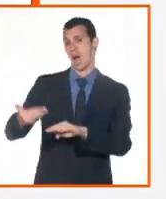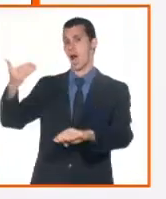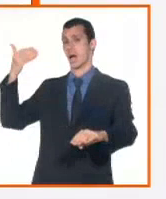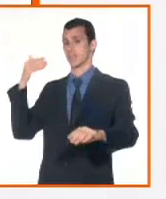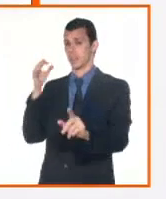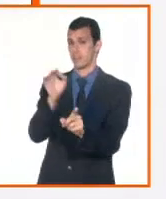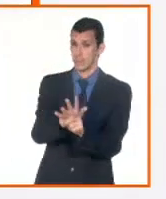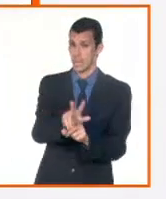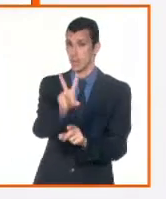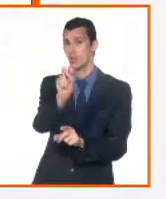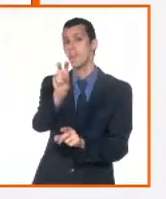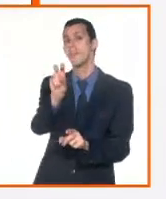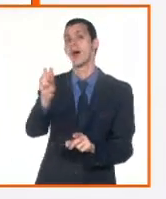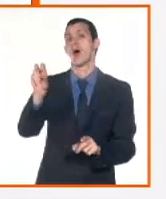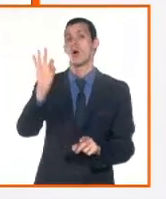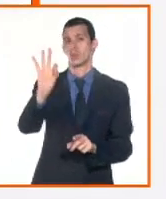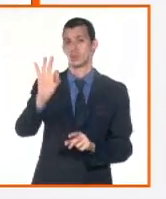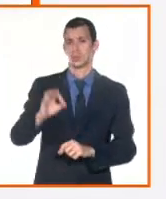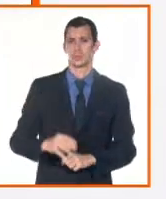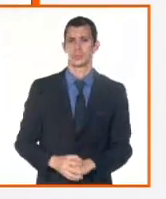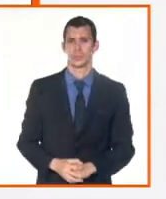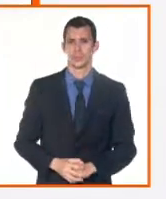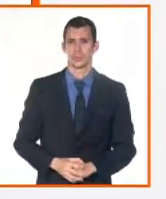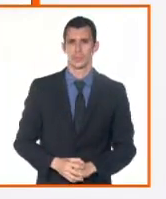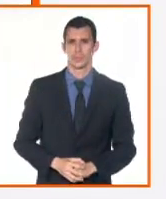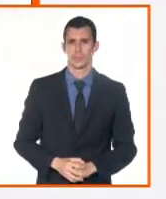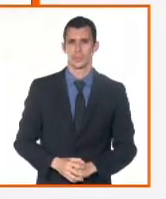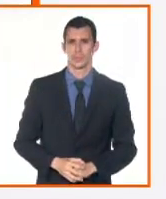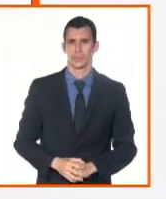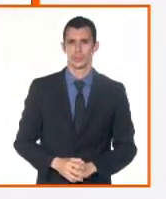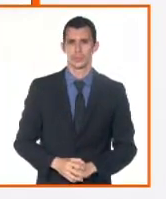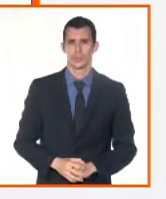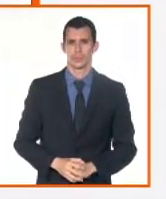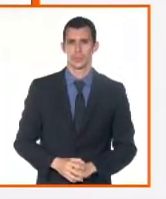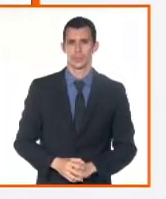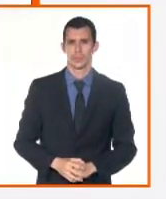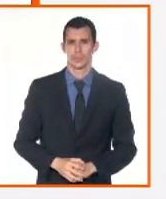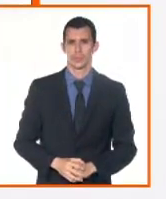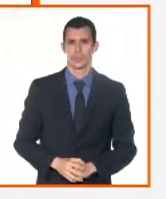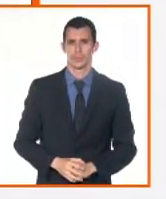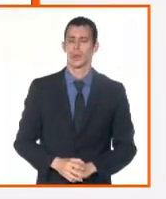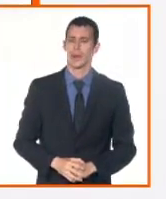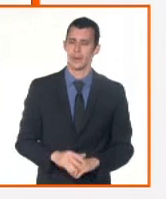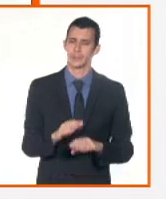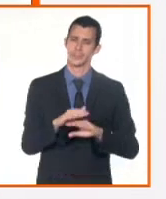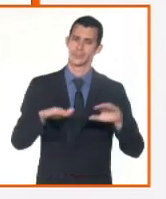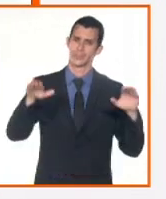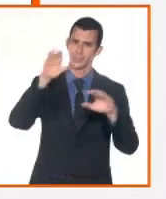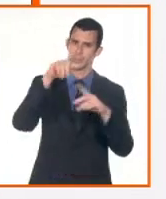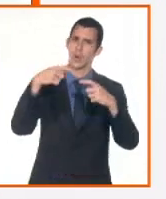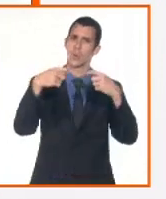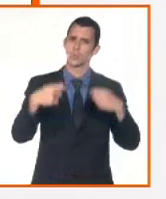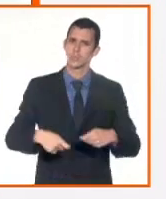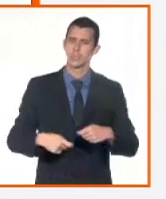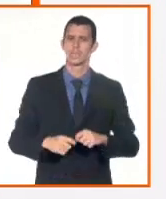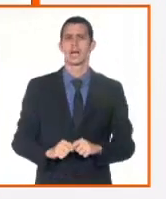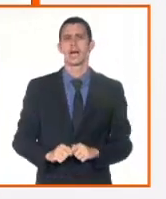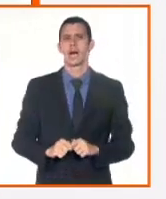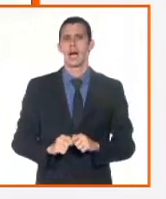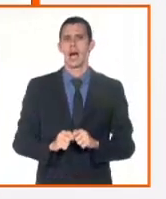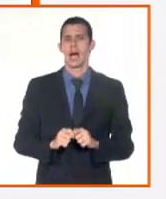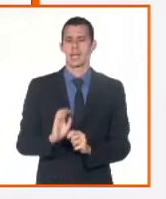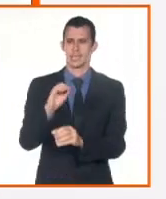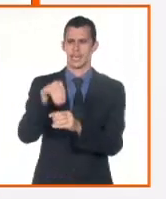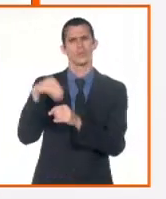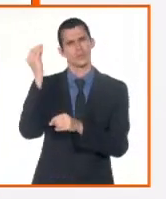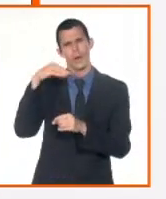el desarrollo de una herramienta por los especialistas de nuestro Ministerio, los especialistas en informatización